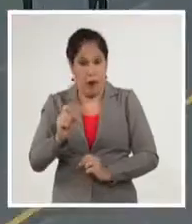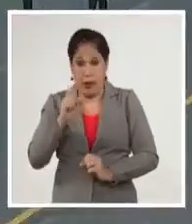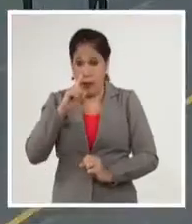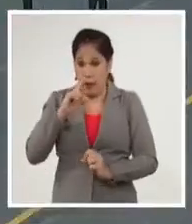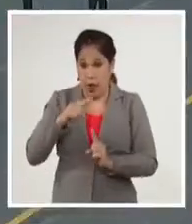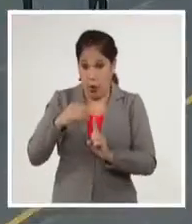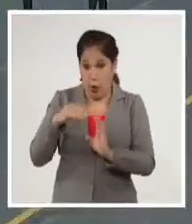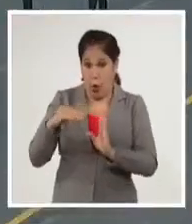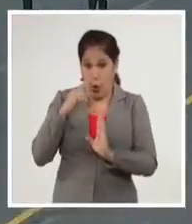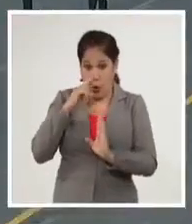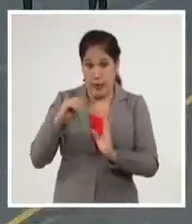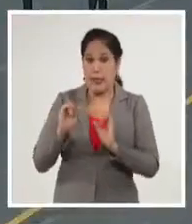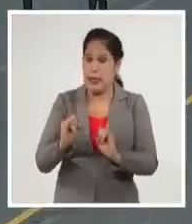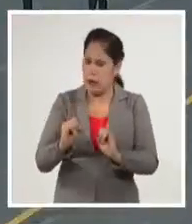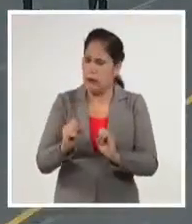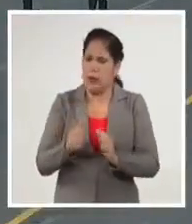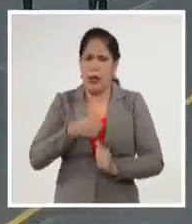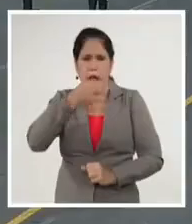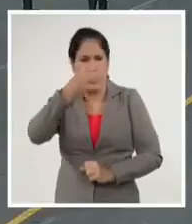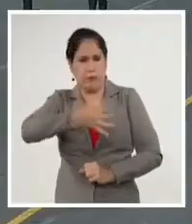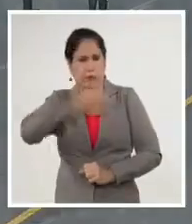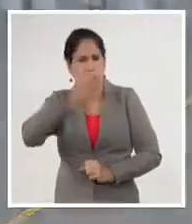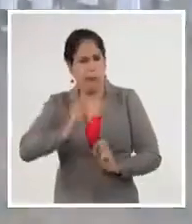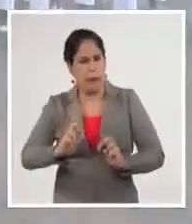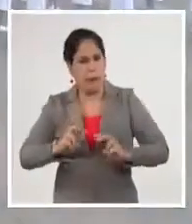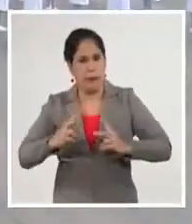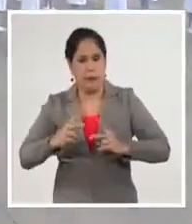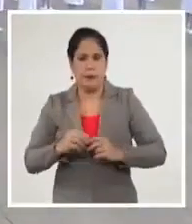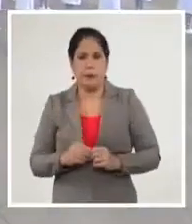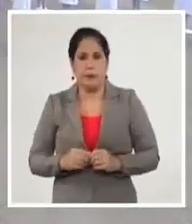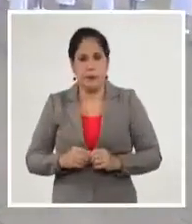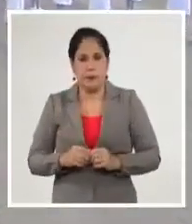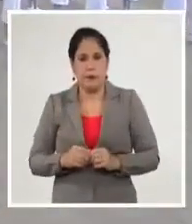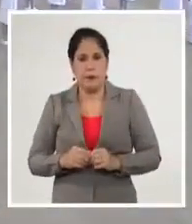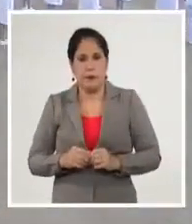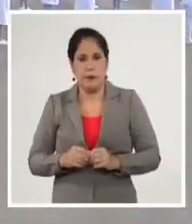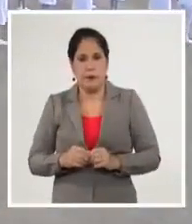Partido Comunista de Cuba y presidente de la República, Miguel Díaz Canel Bermúdez.